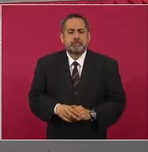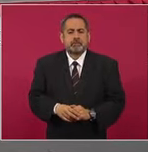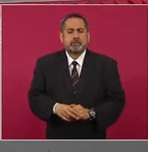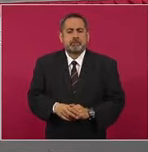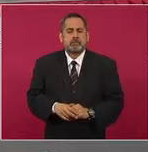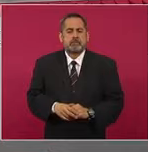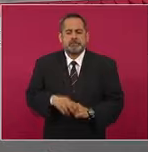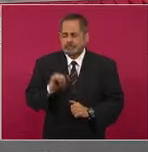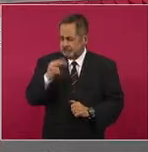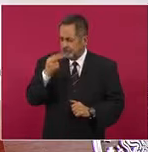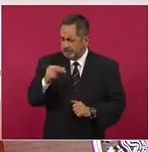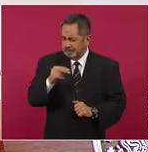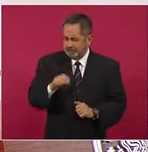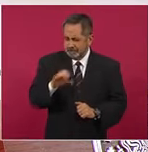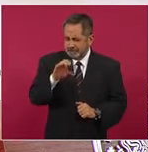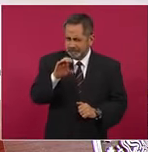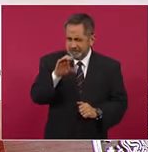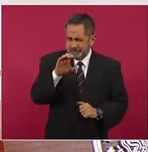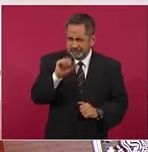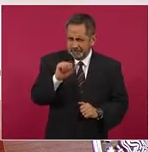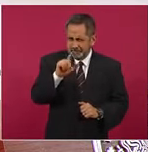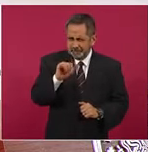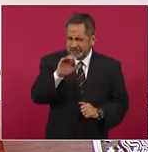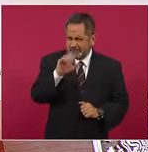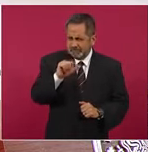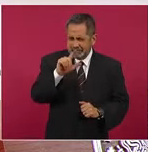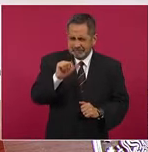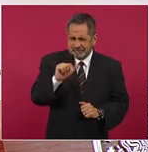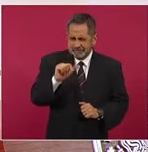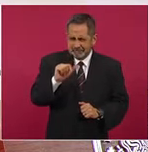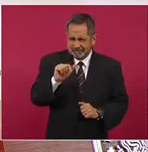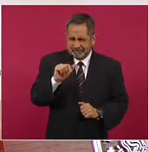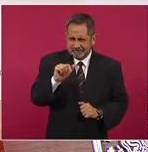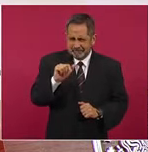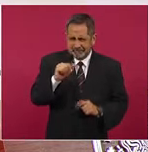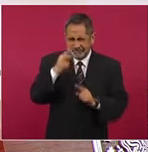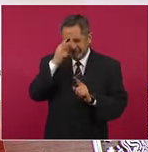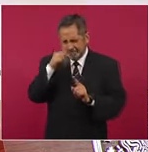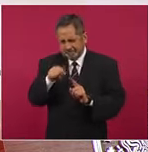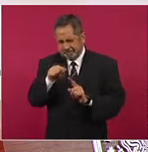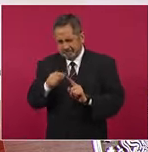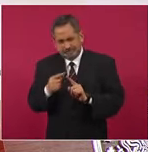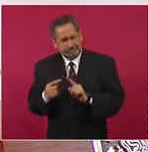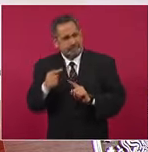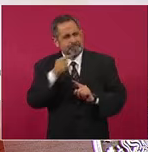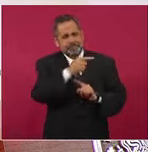Sí, se llama Calica, la empresa mexicana, pero